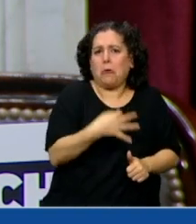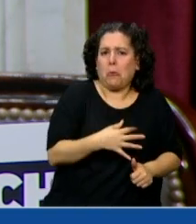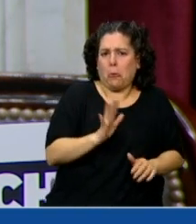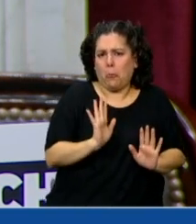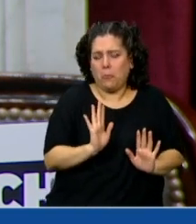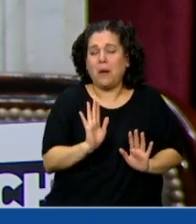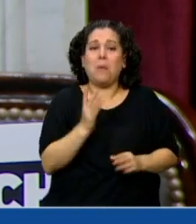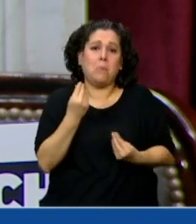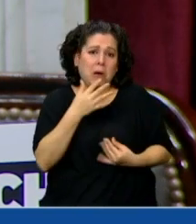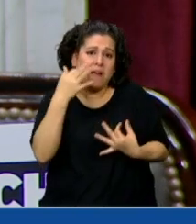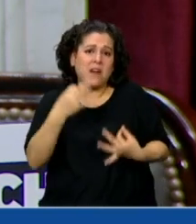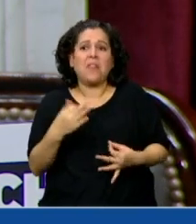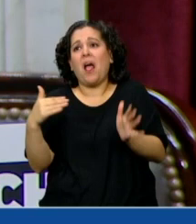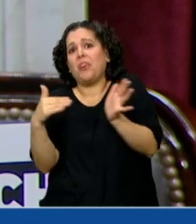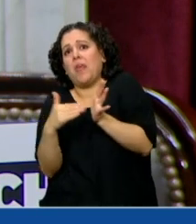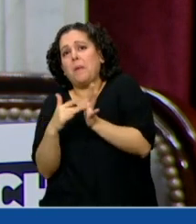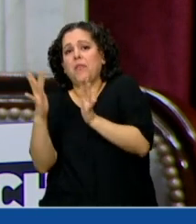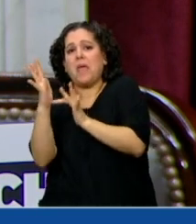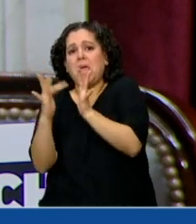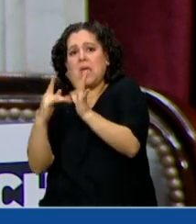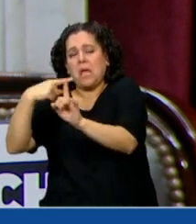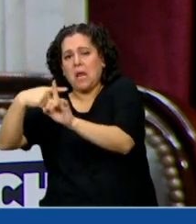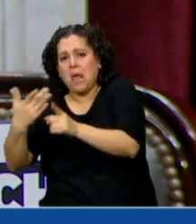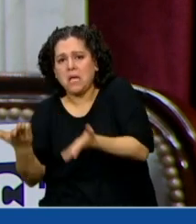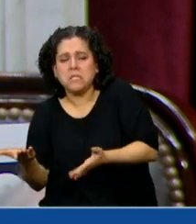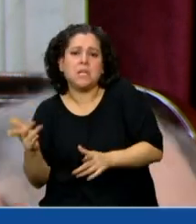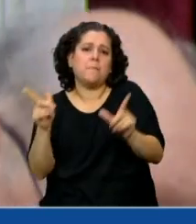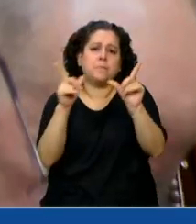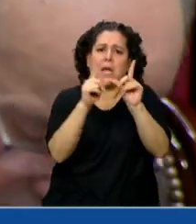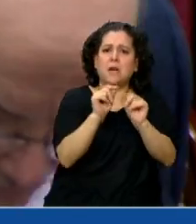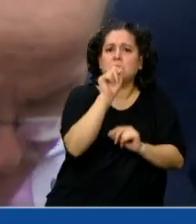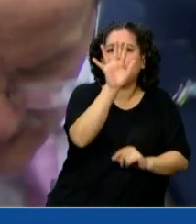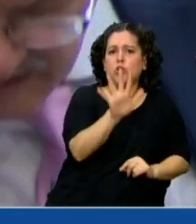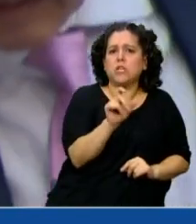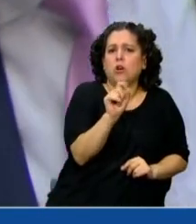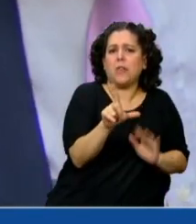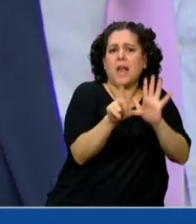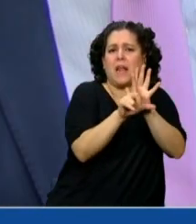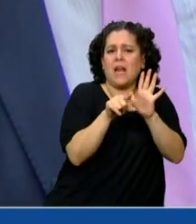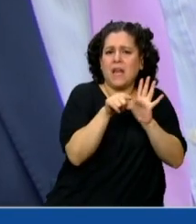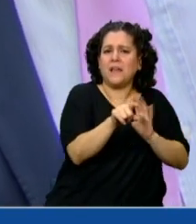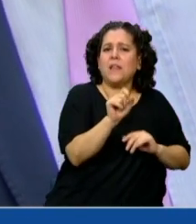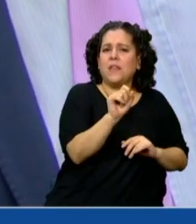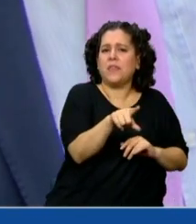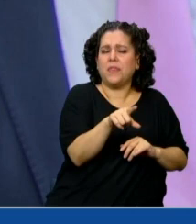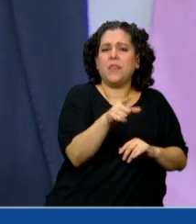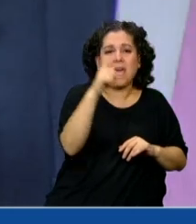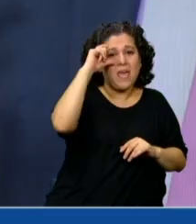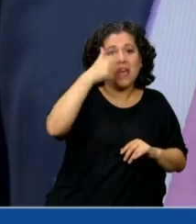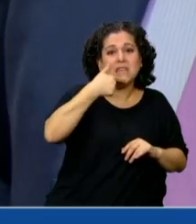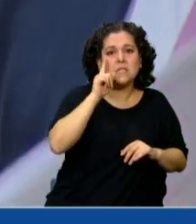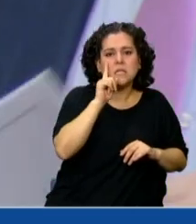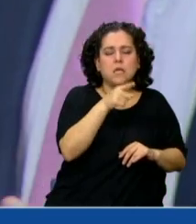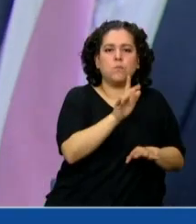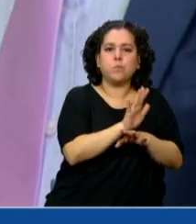aplica, se aplica como quiere la iglesia, el artículo 5 de la ley de ESI deja en manos